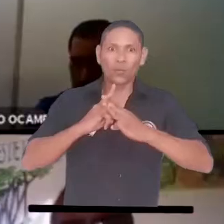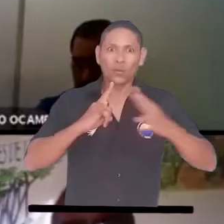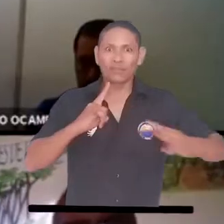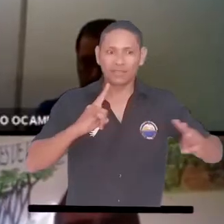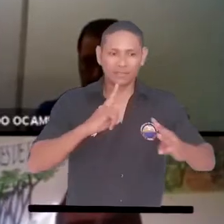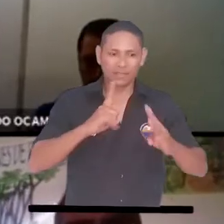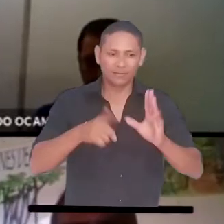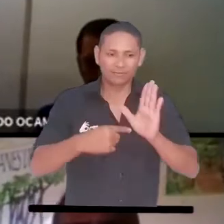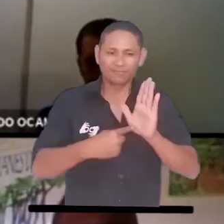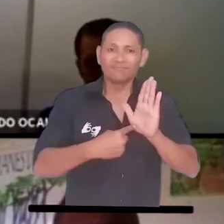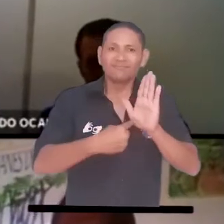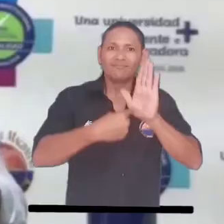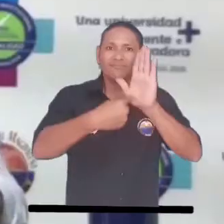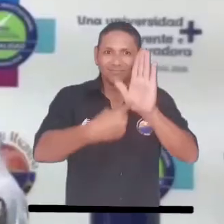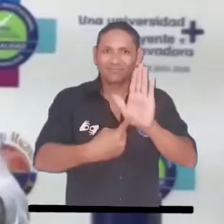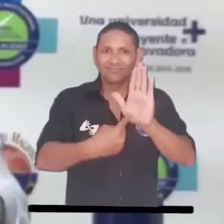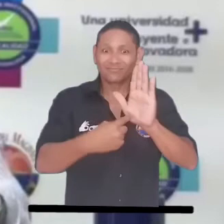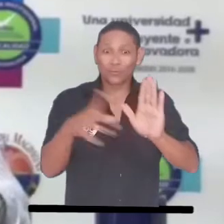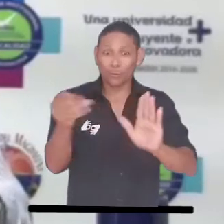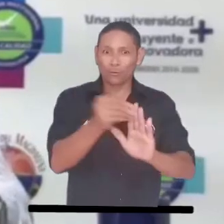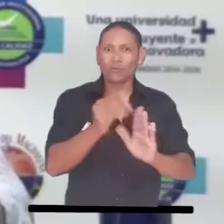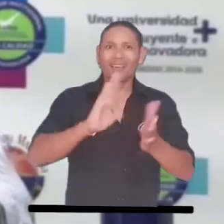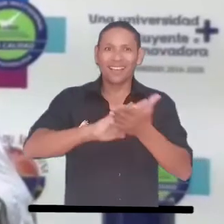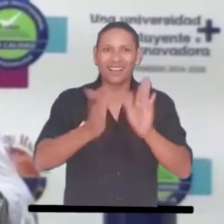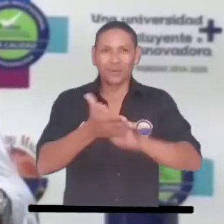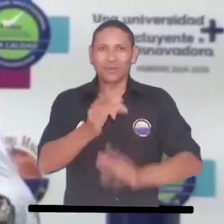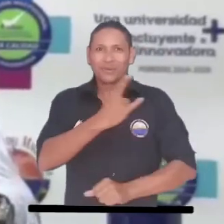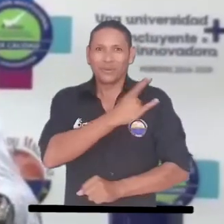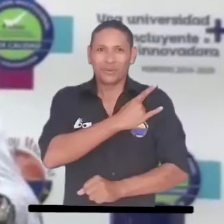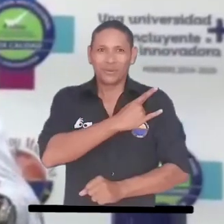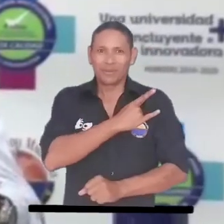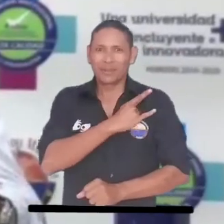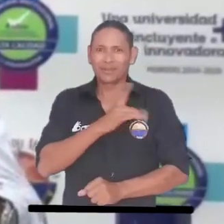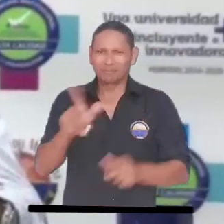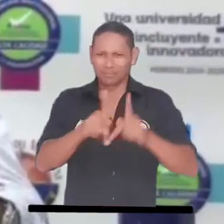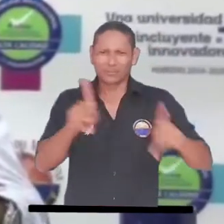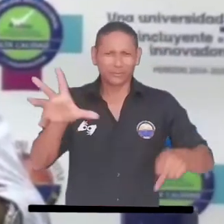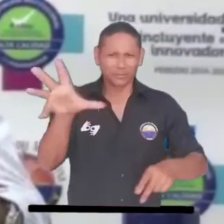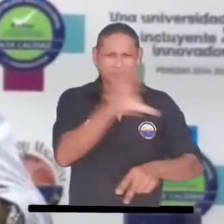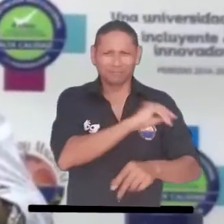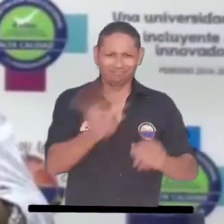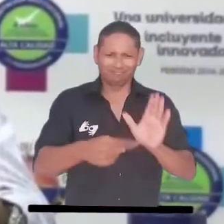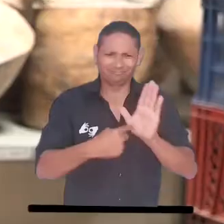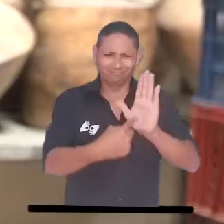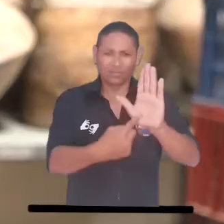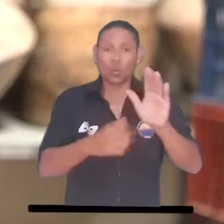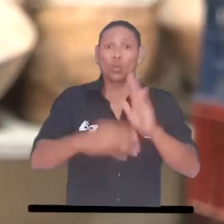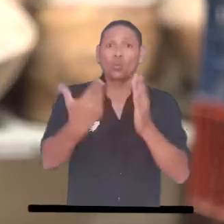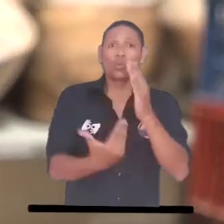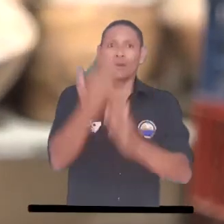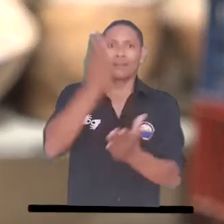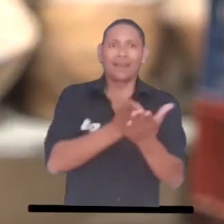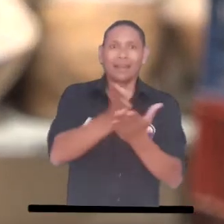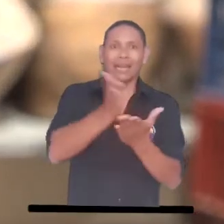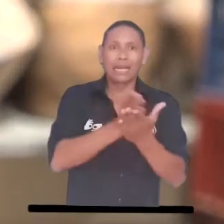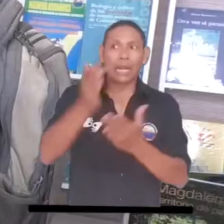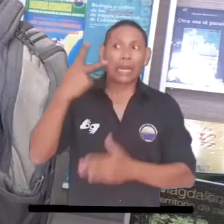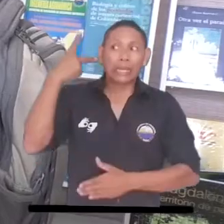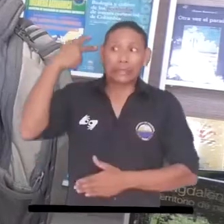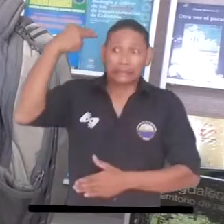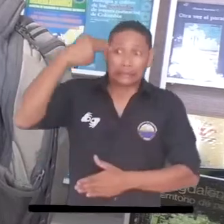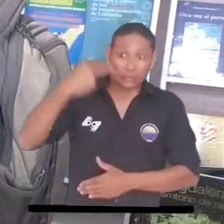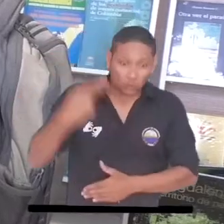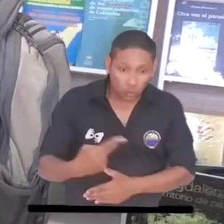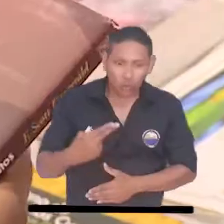La Universidad del Magdalena presentó de manera oficial ante la comunidad universitaria y general el nuevo programa de historia y